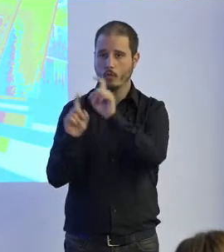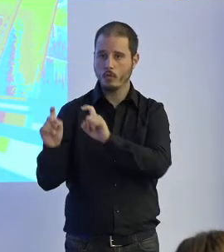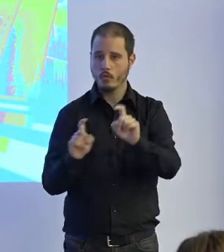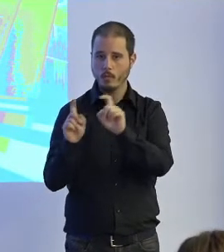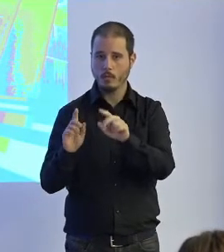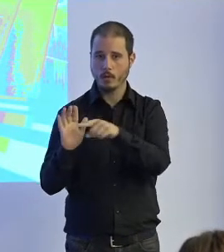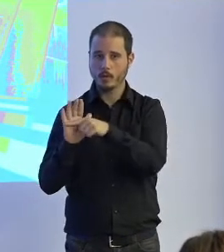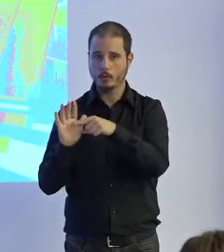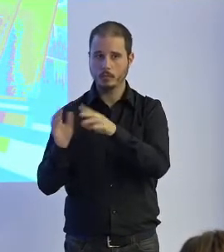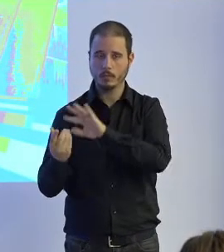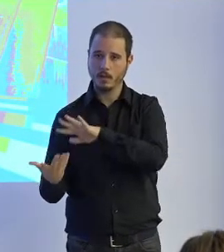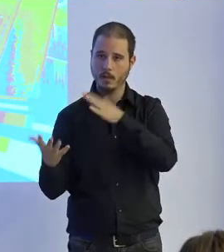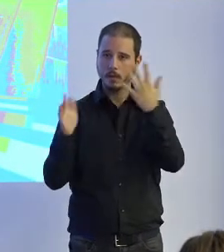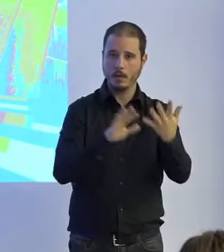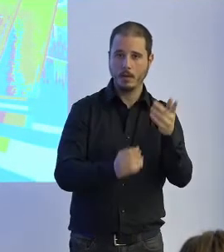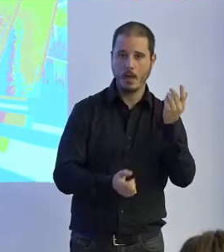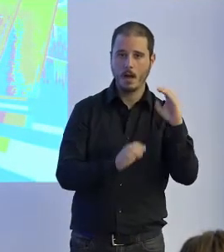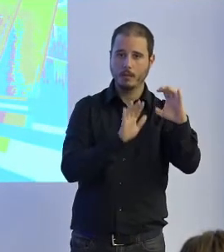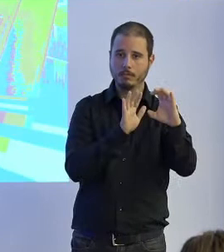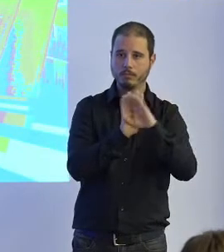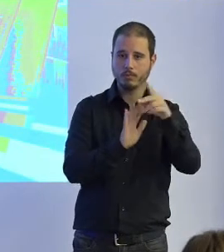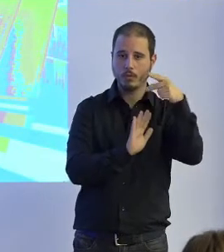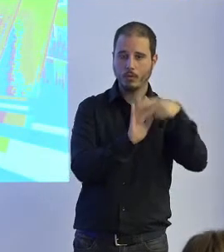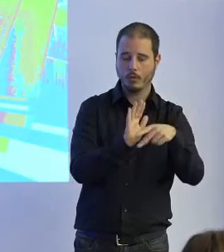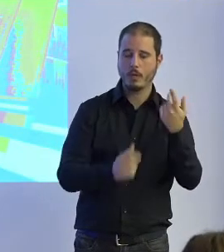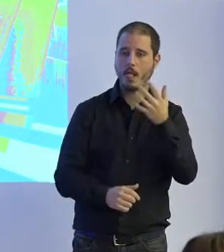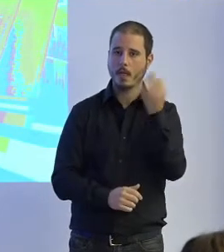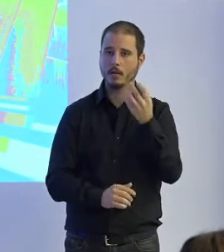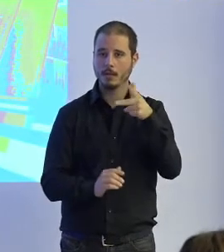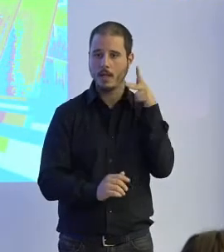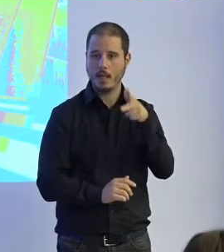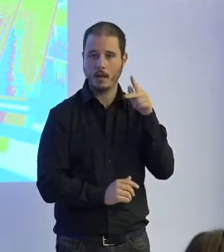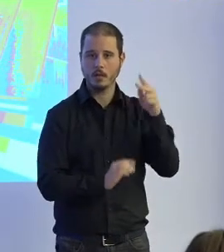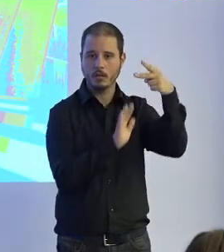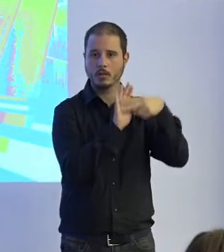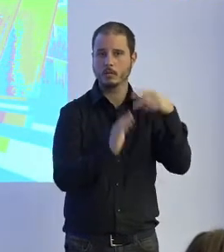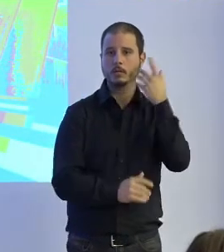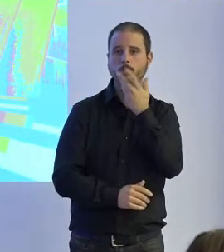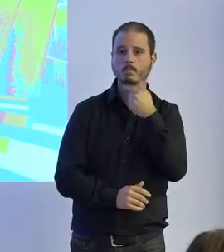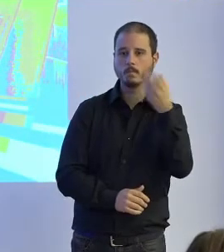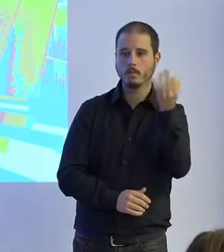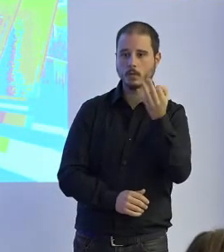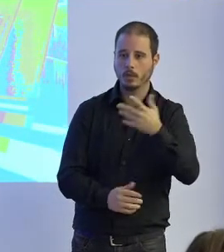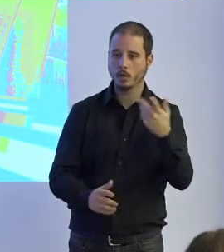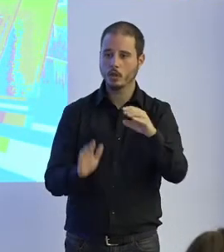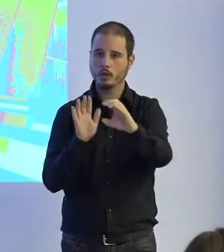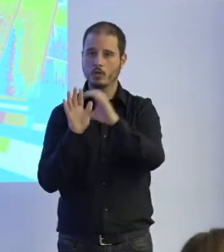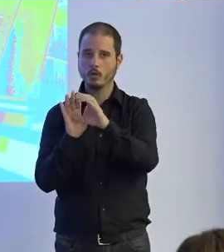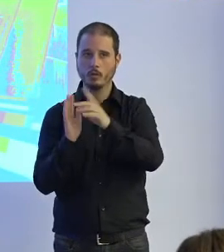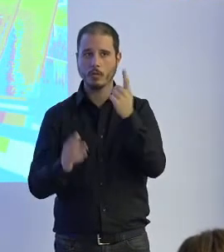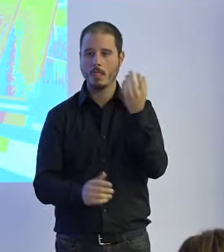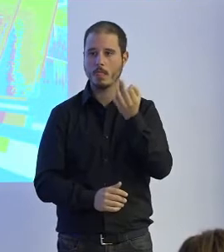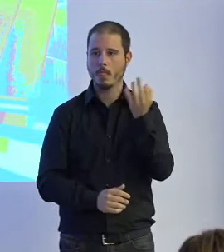deberíamos tener derecho a conocer la norma y a saber cómo opera. Ese código o ese algoritmo debería ser auditable.